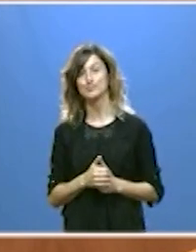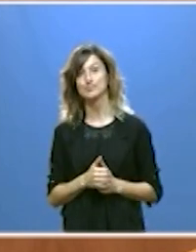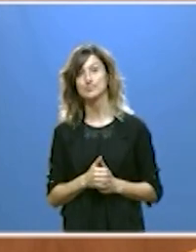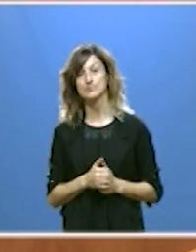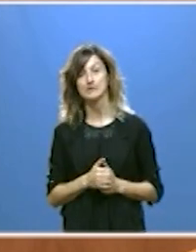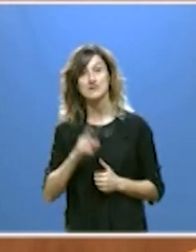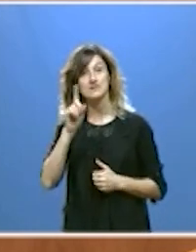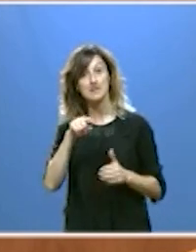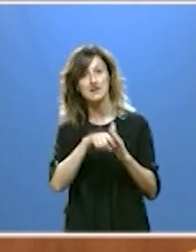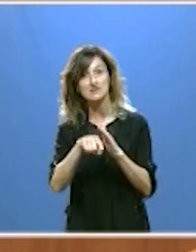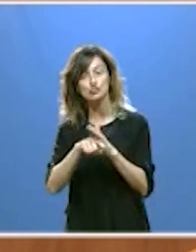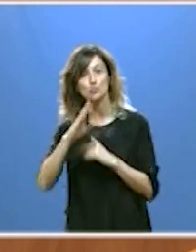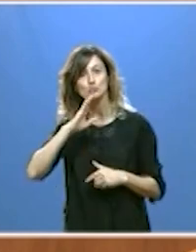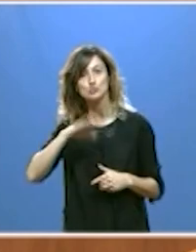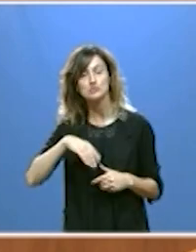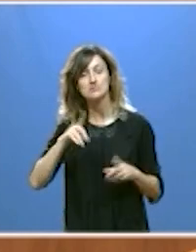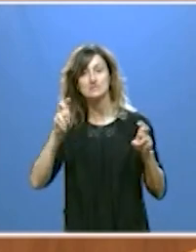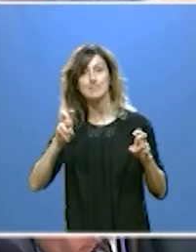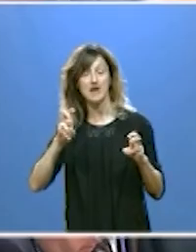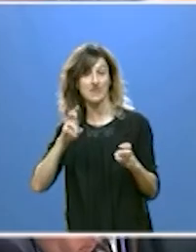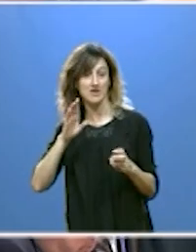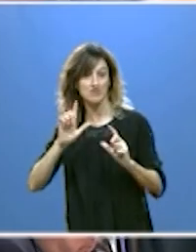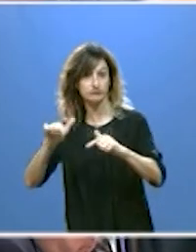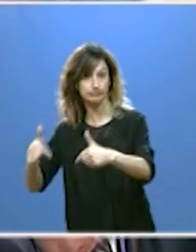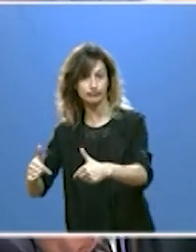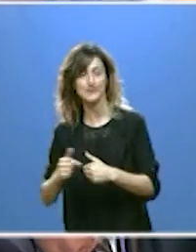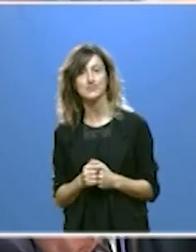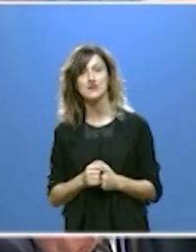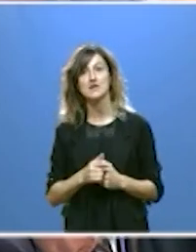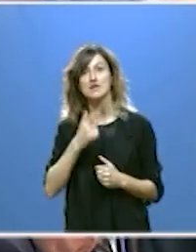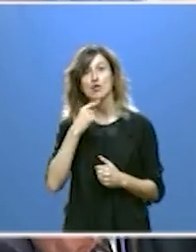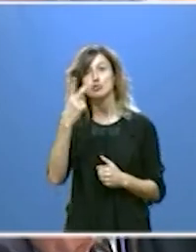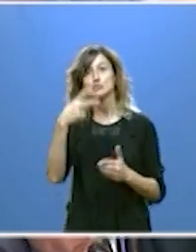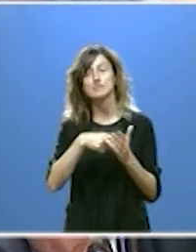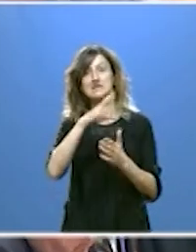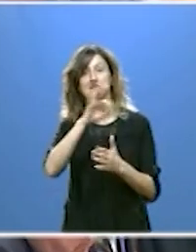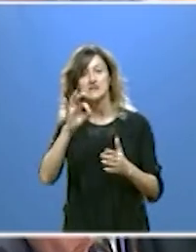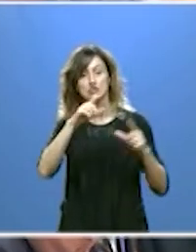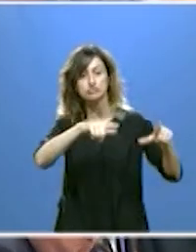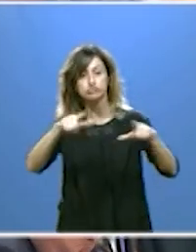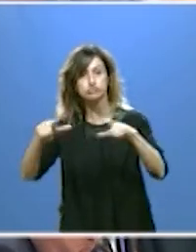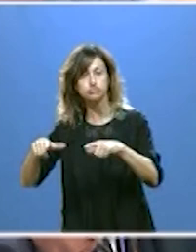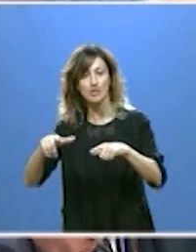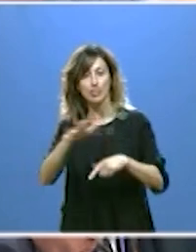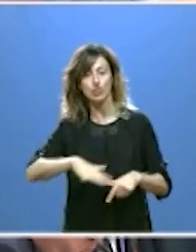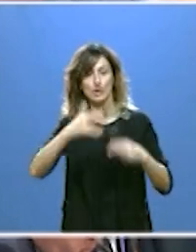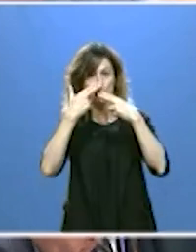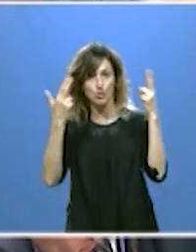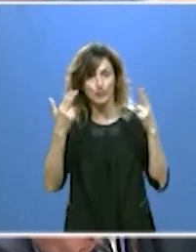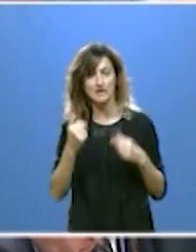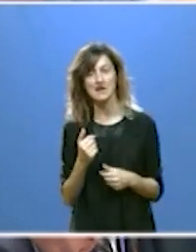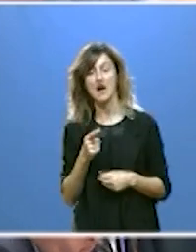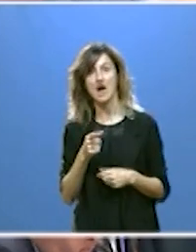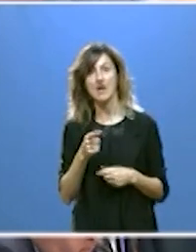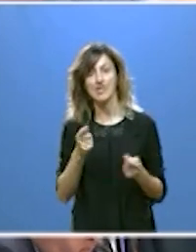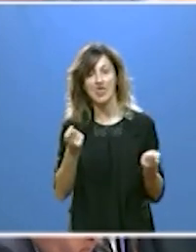a la adecuada gestión de residuos decir que los 2.500 vertederos en parcelas públicas se